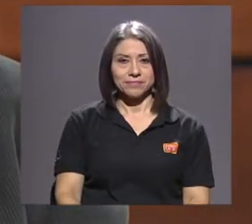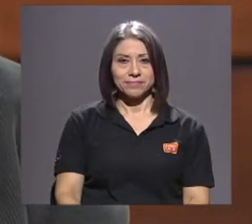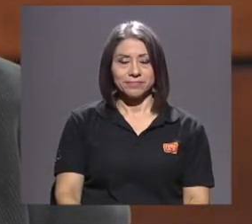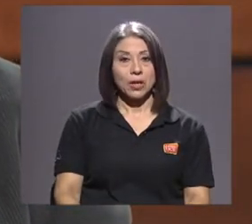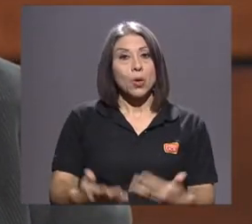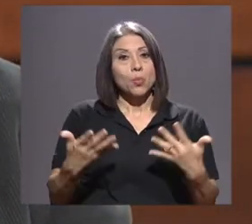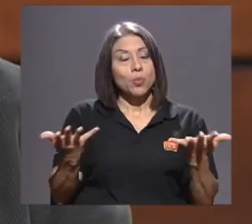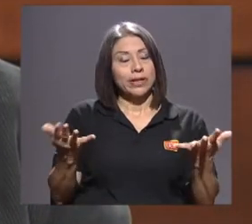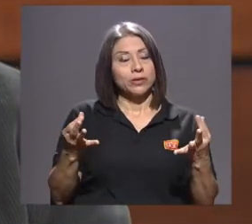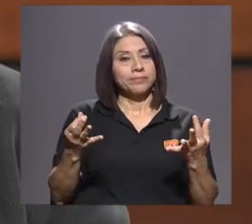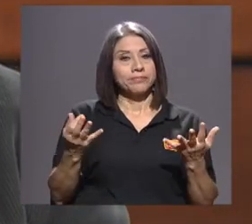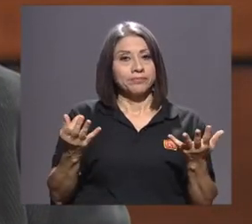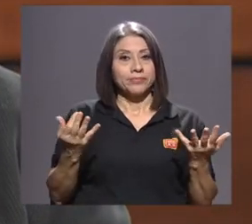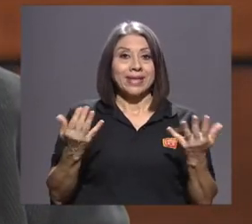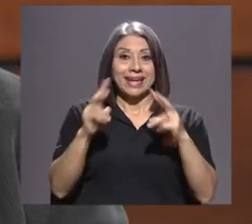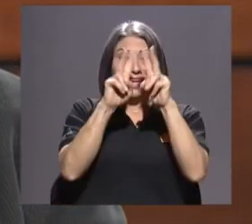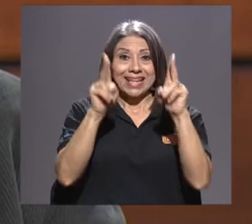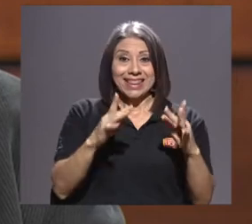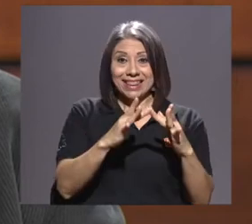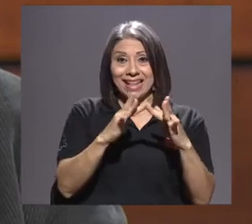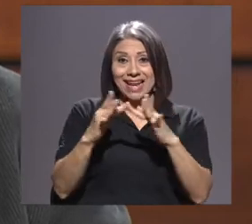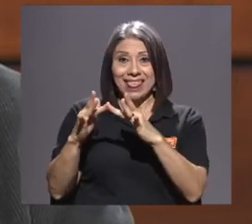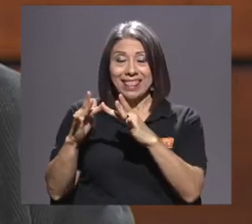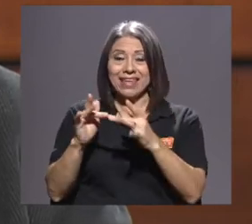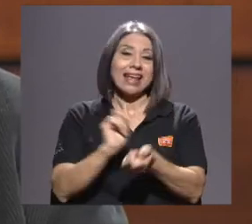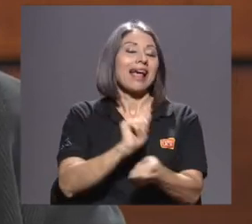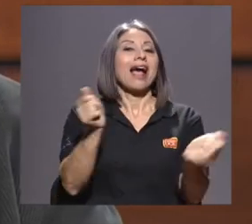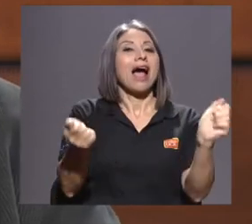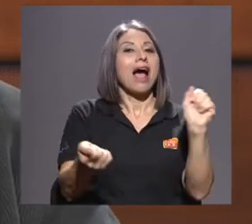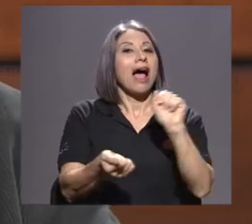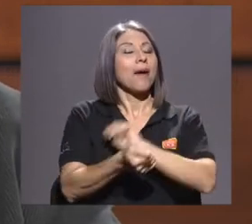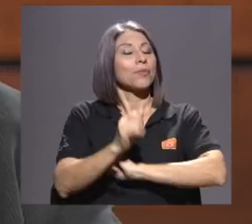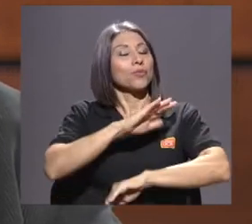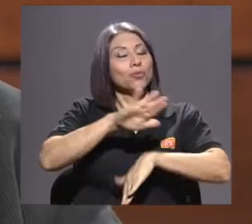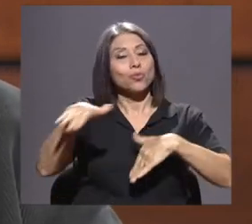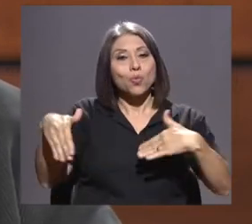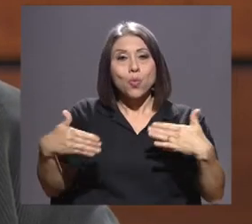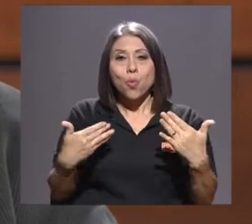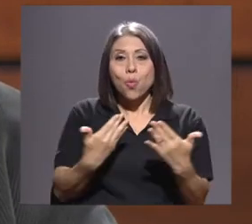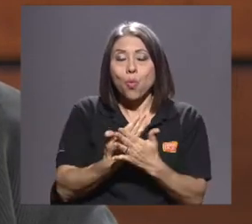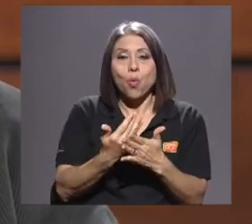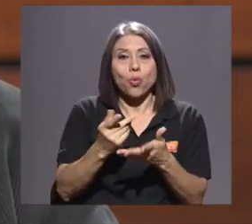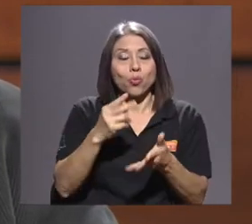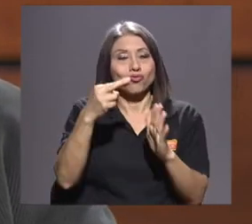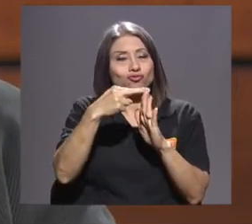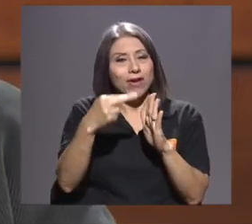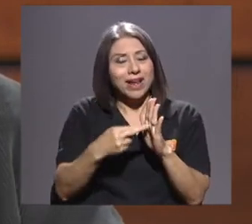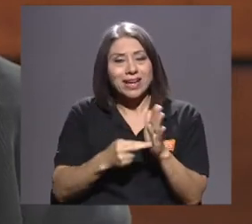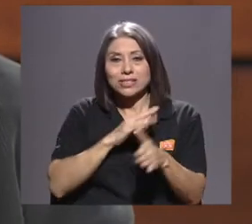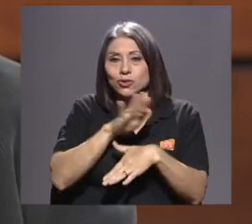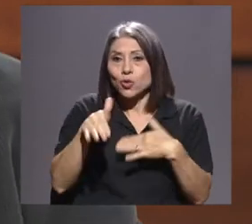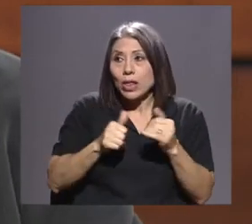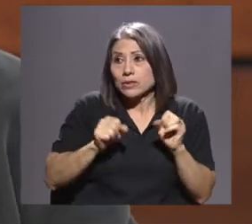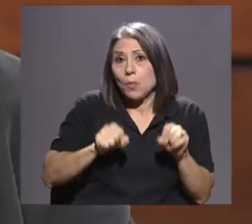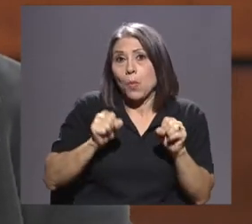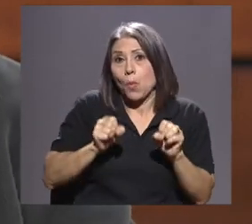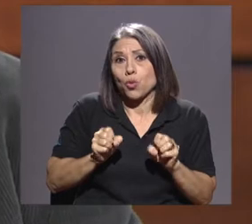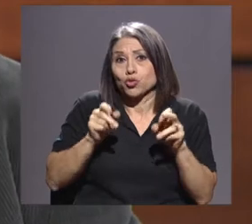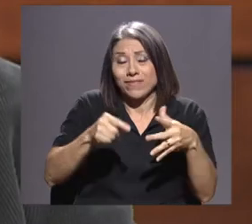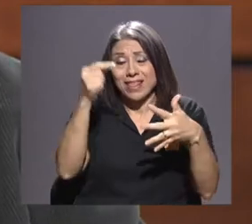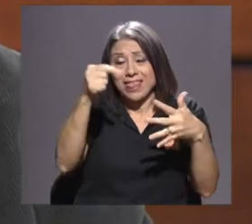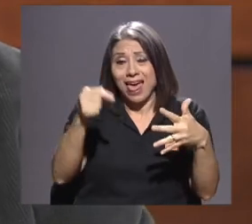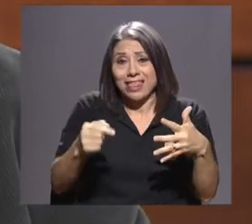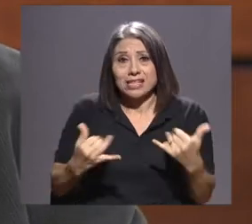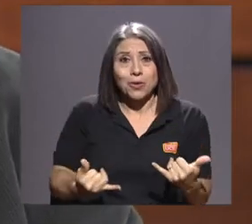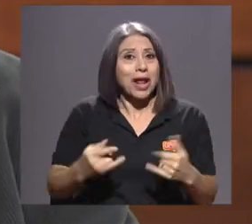Bueno, definitivamente la Internet vino a cambiar las reglas del juego y todas las posibilidades que tenemos hoy en día. No nos podemos imaginar un